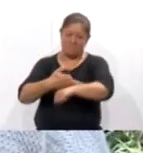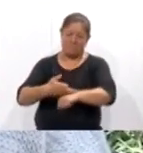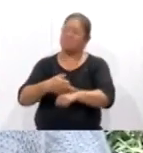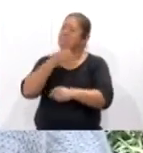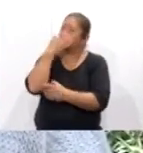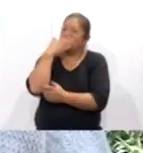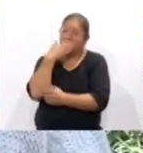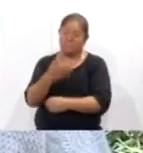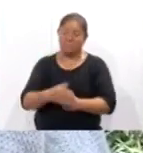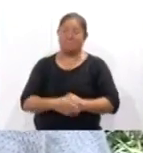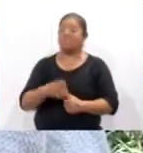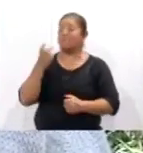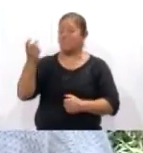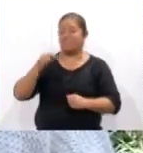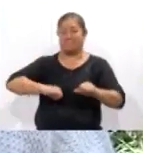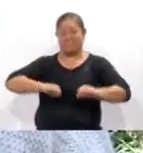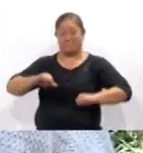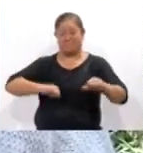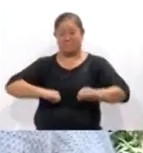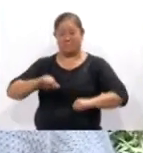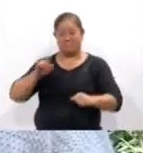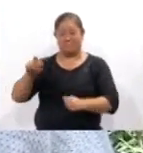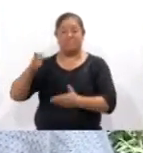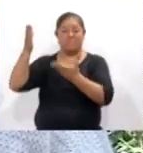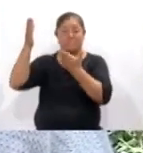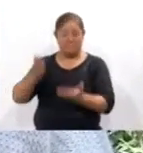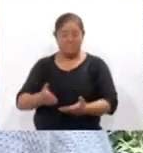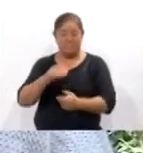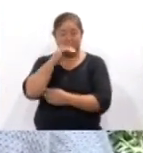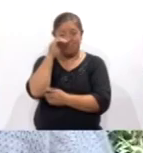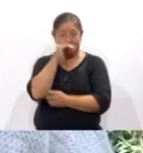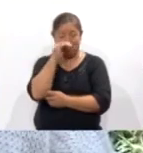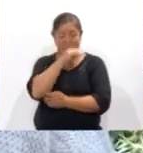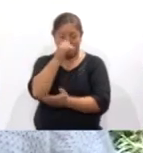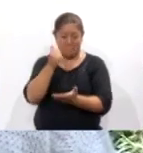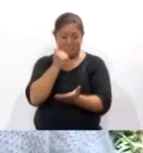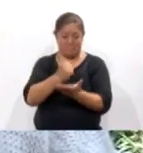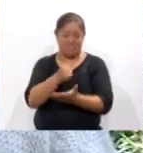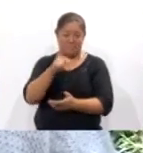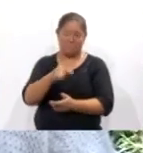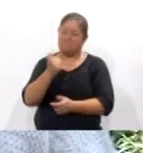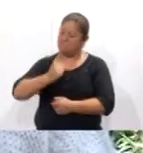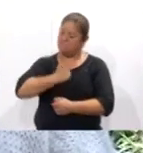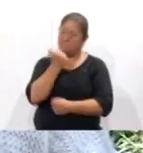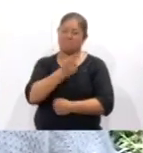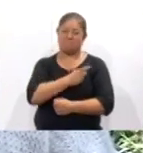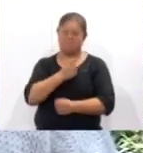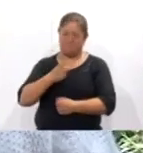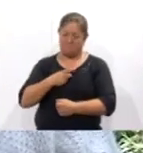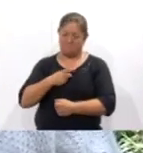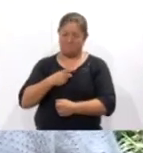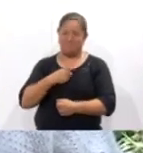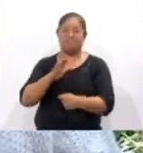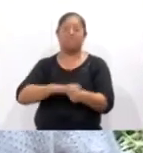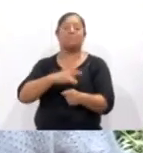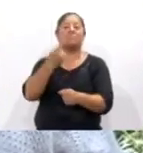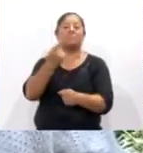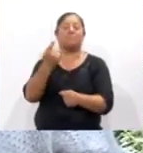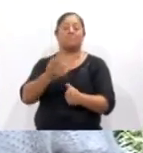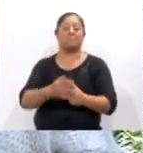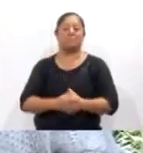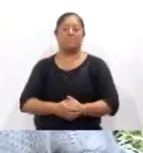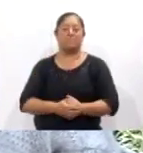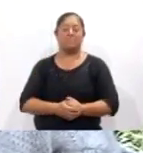este caso, cuando ese tipo de espectáculos los traen gratuitos a las ciudades, pues, hay que aprovecharlos, porque sí